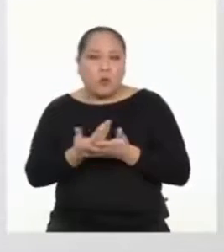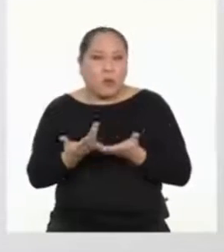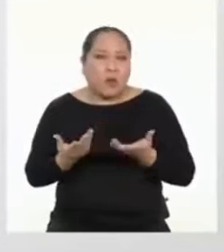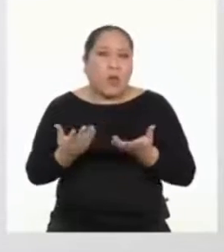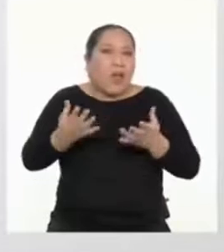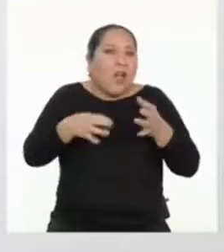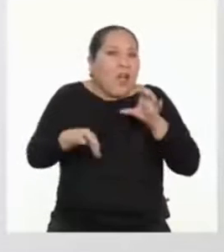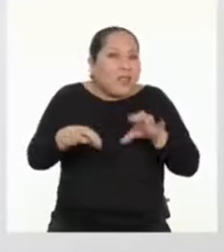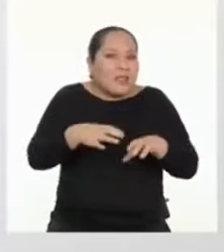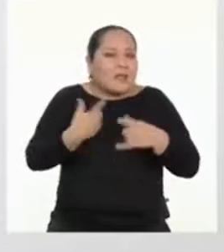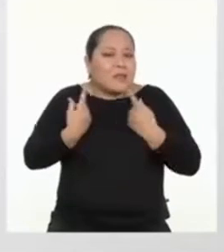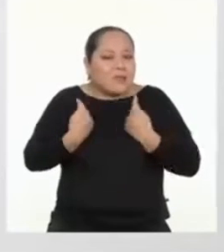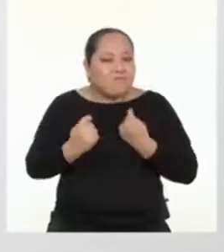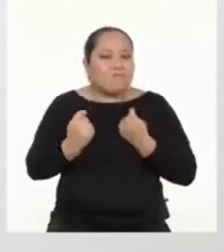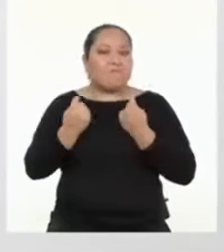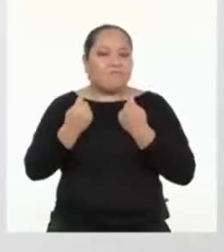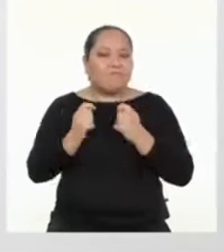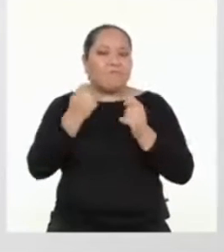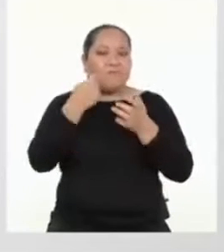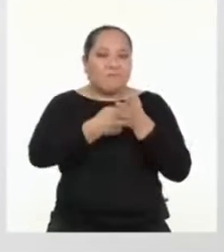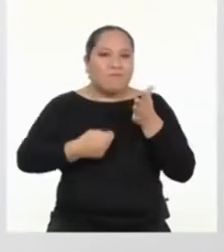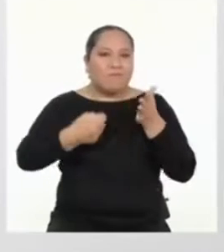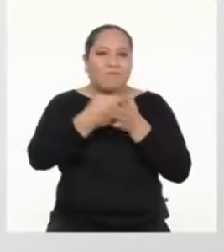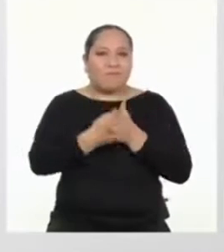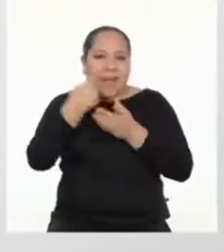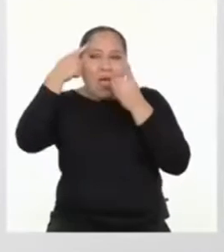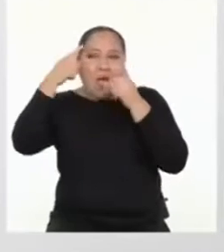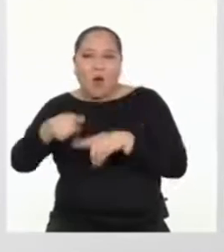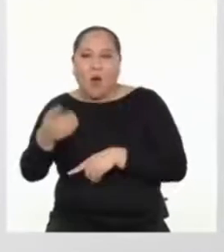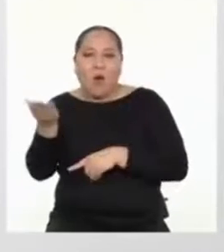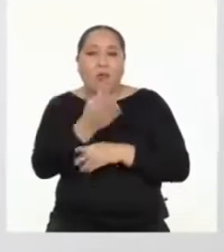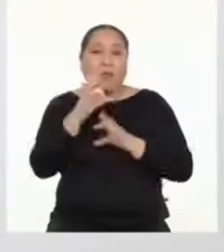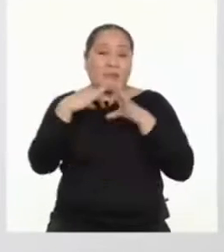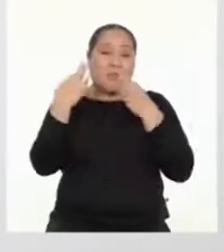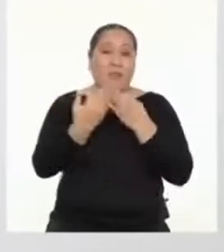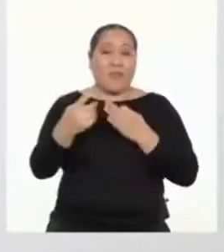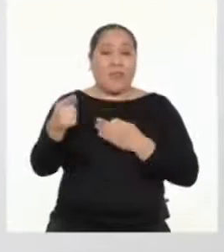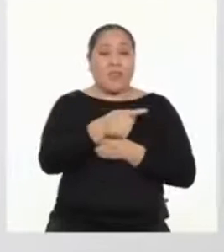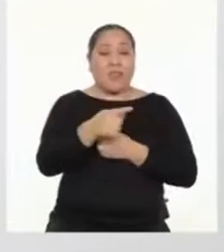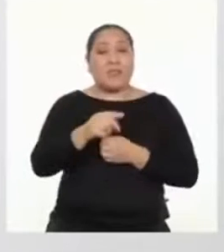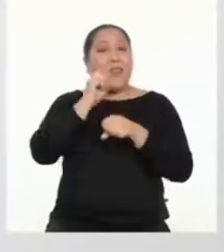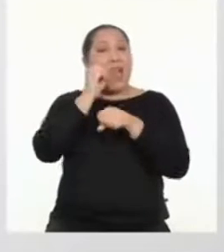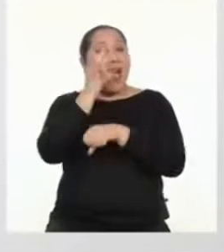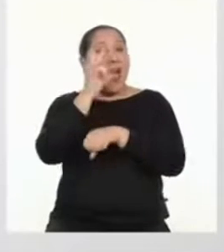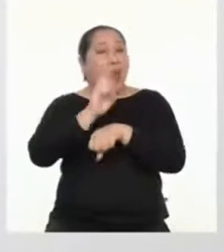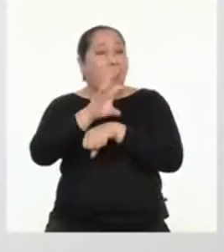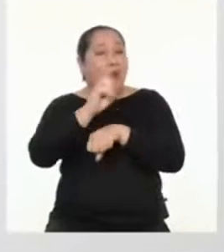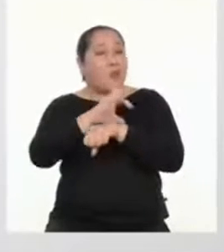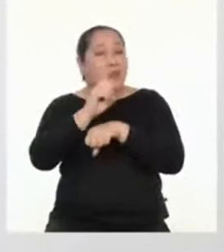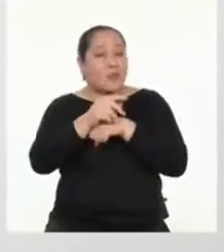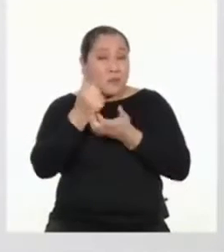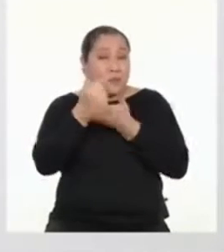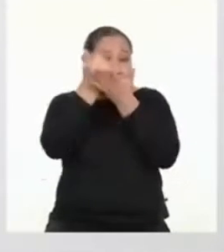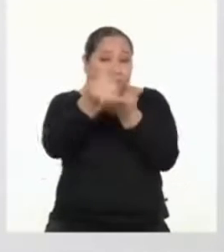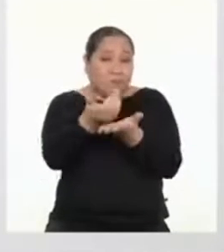hacer es poner de nuestra parte y llegar a acuerdos con la familia. Estos son algunos consejos que les pueden